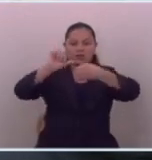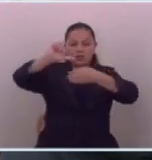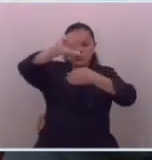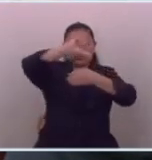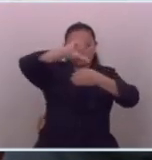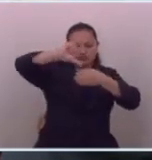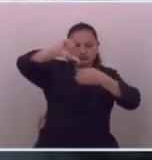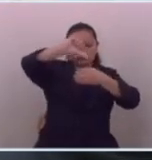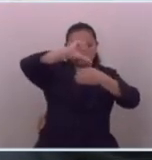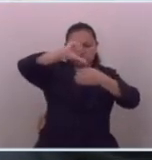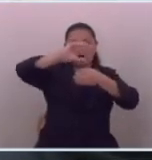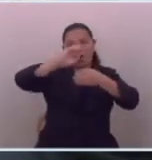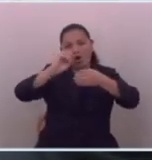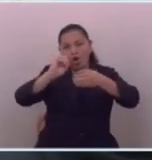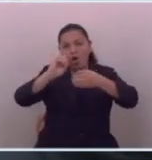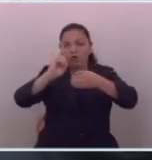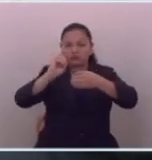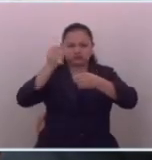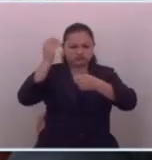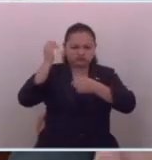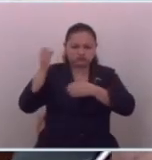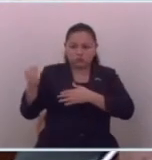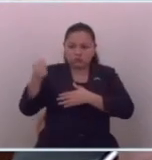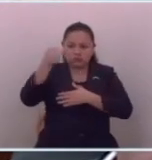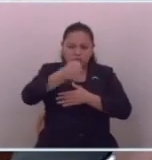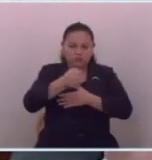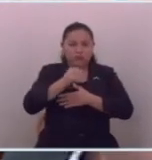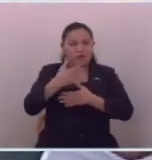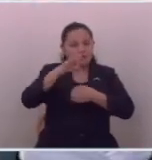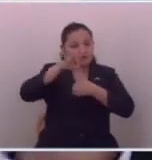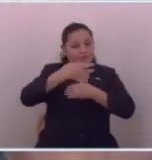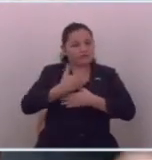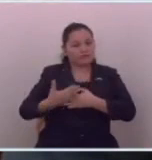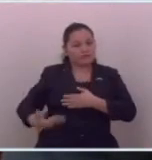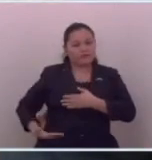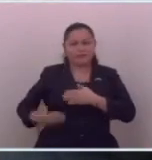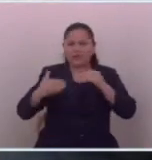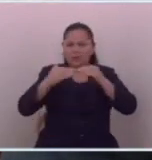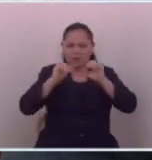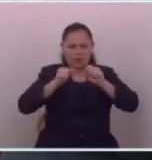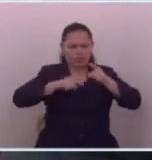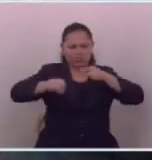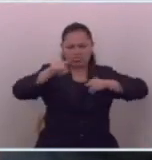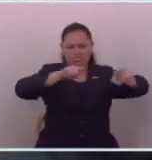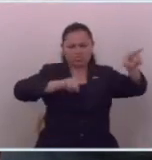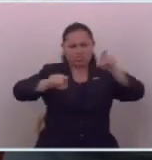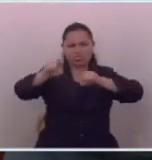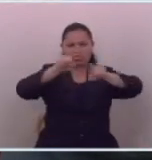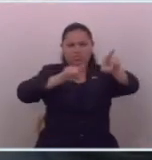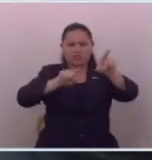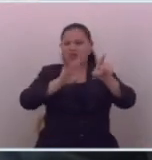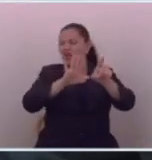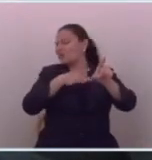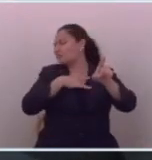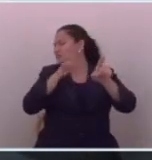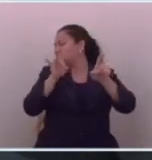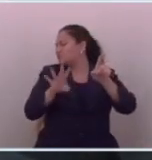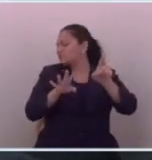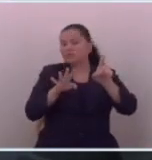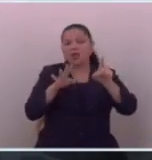candidatos presidenciales. Y también eran capaces de atacar a cualquier candidato que les cayera mal.